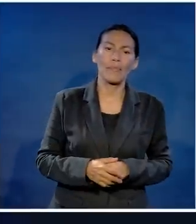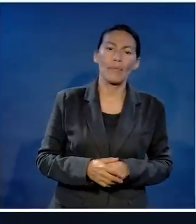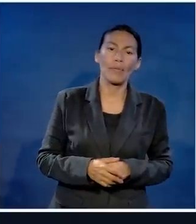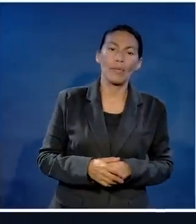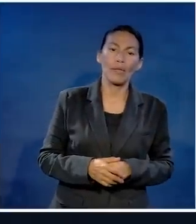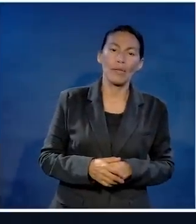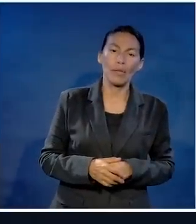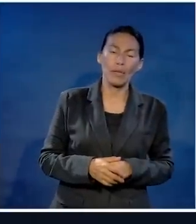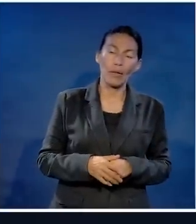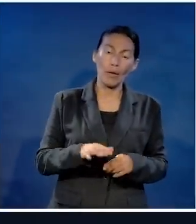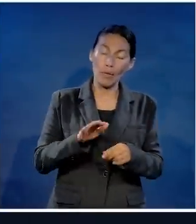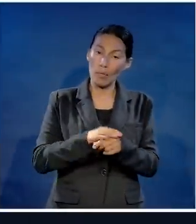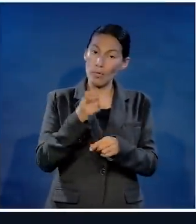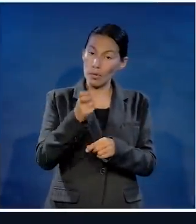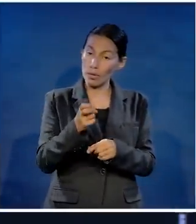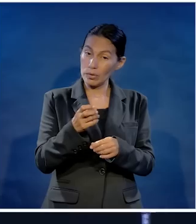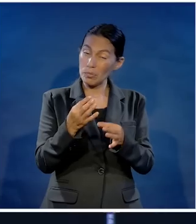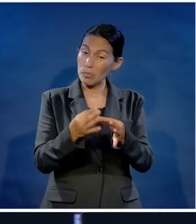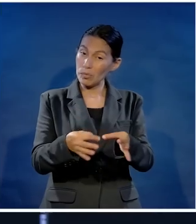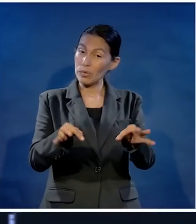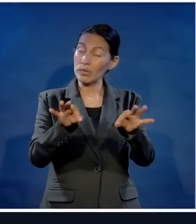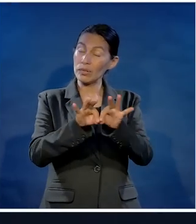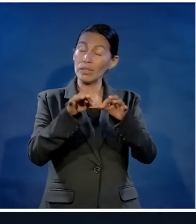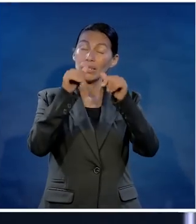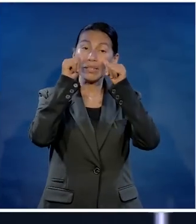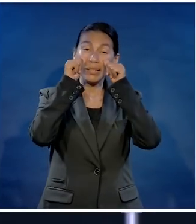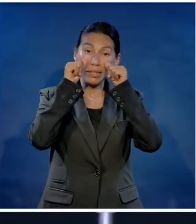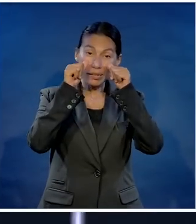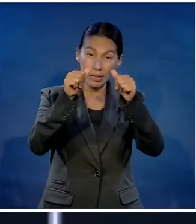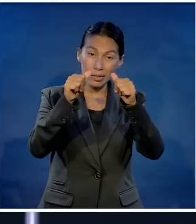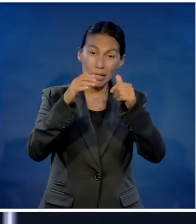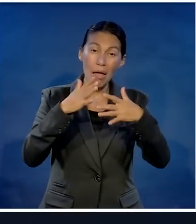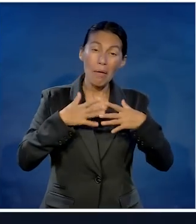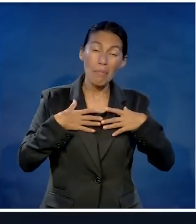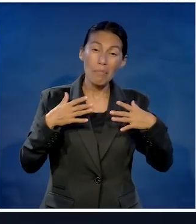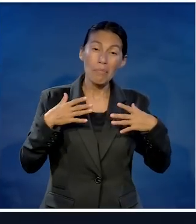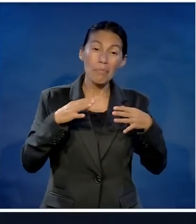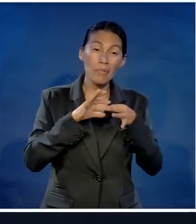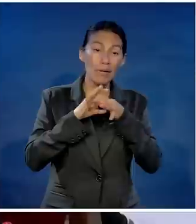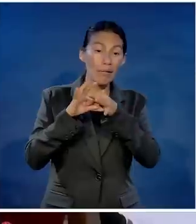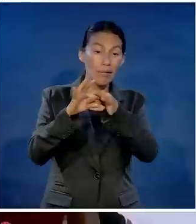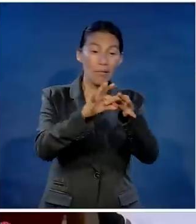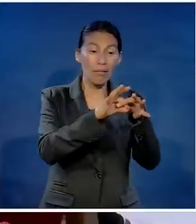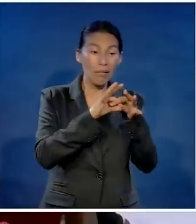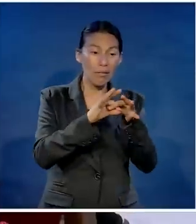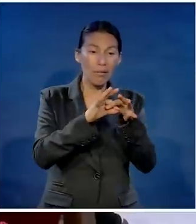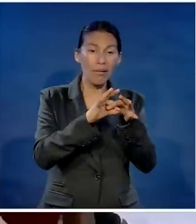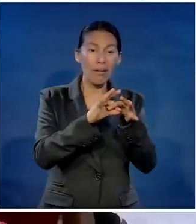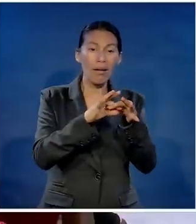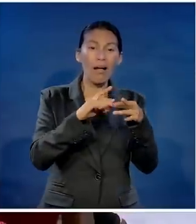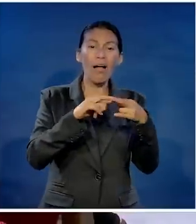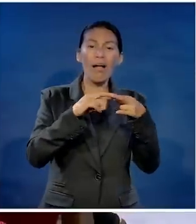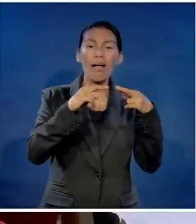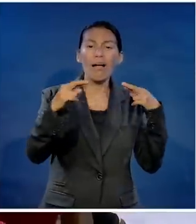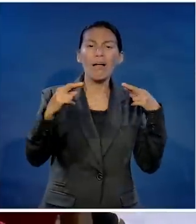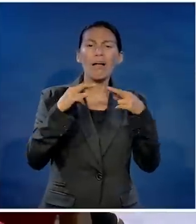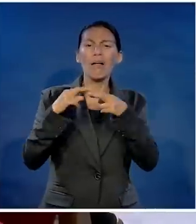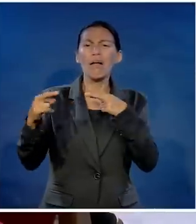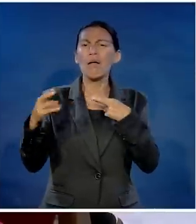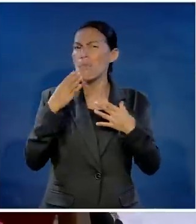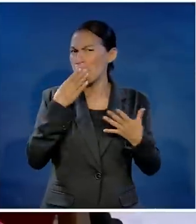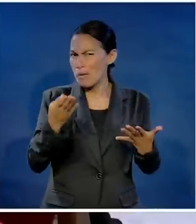Y por esto es un asunto eterno en el cual tenemos que poner muchísima atención. Y si hablamos de asuntos